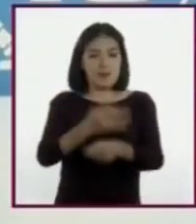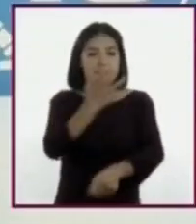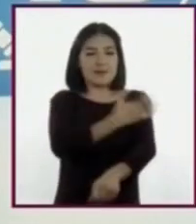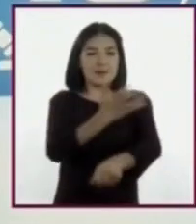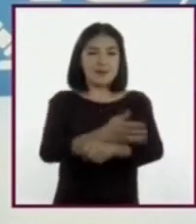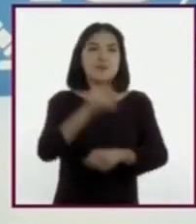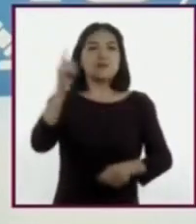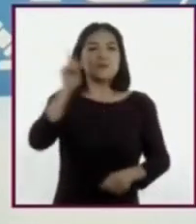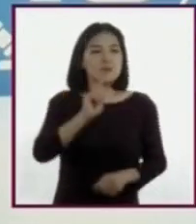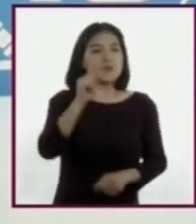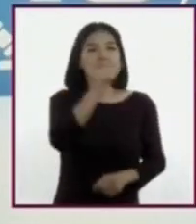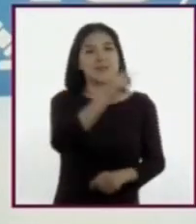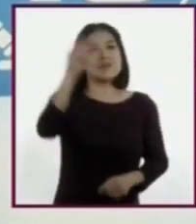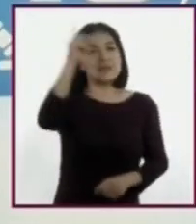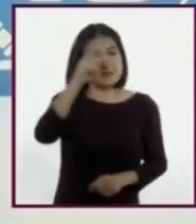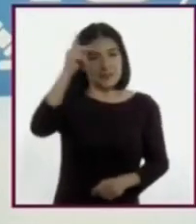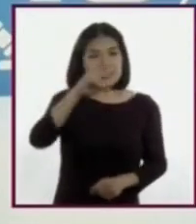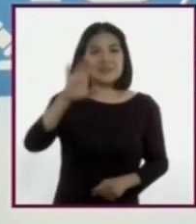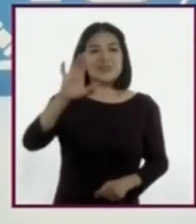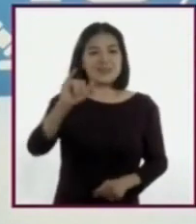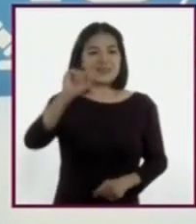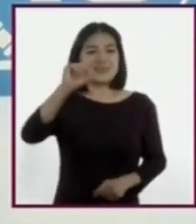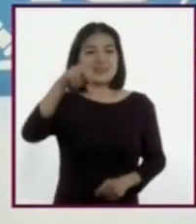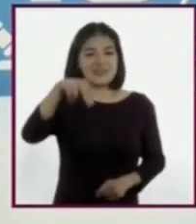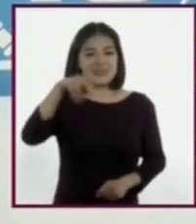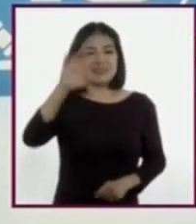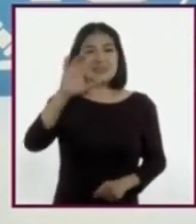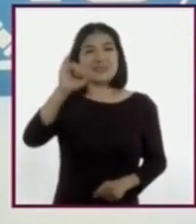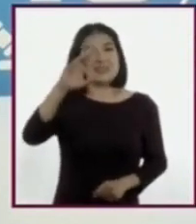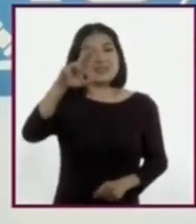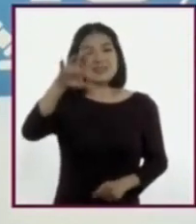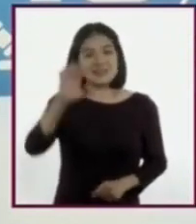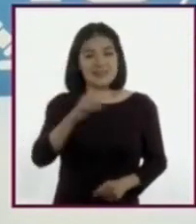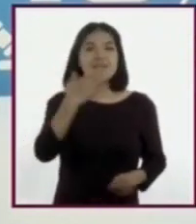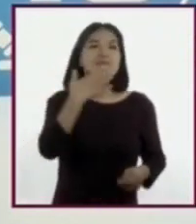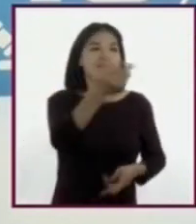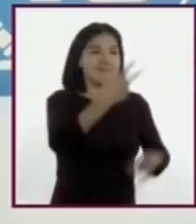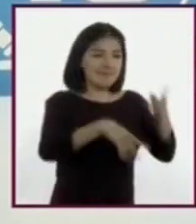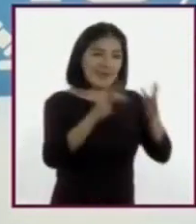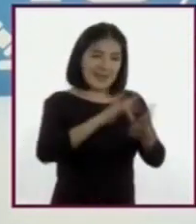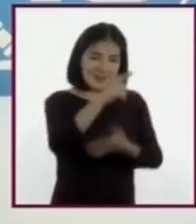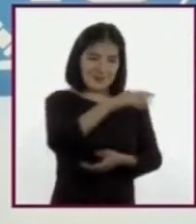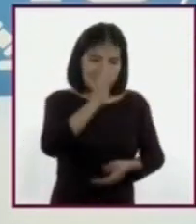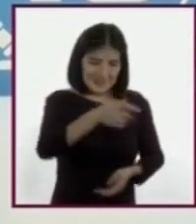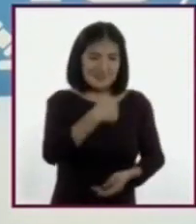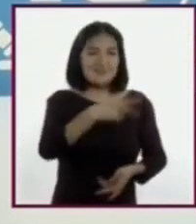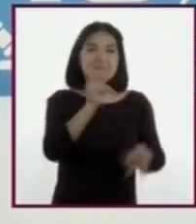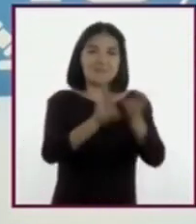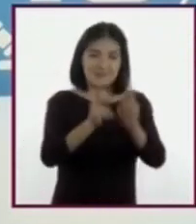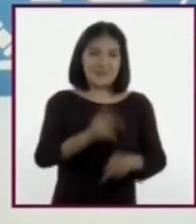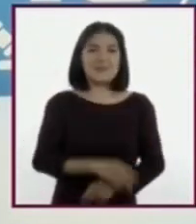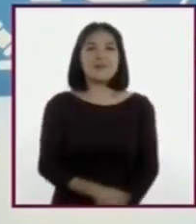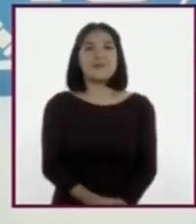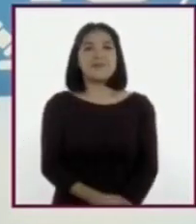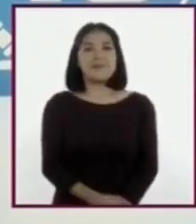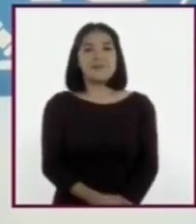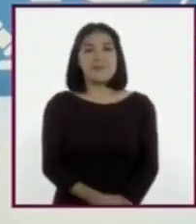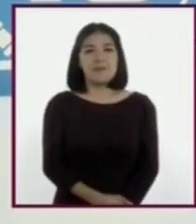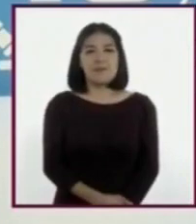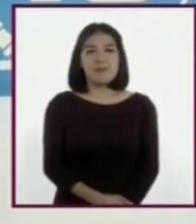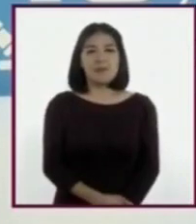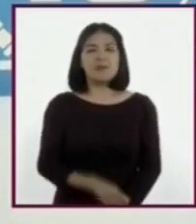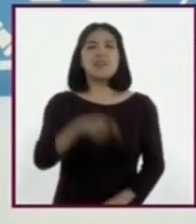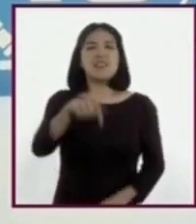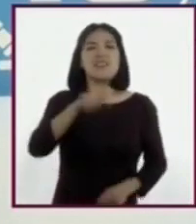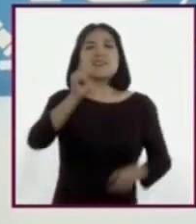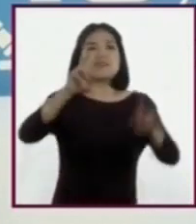la psicóloga Circe Montes de Oca. Bienvenida y gracias por aceptar platicar con nosotros. Gracias. Es